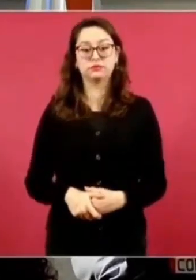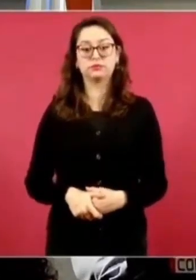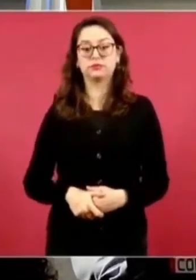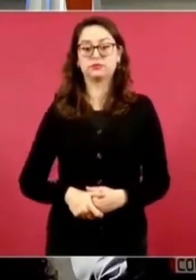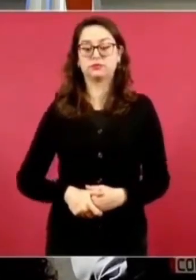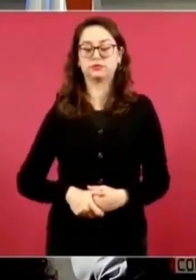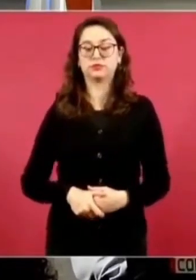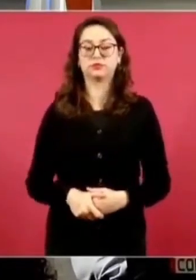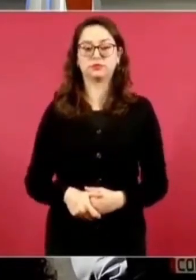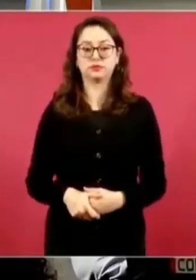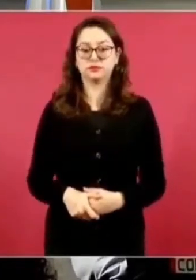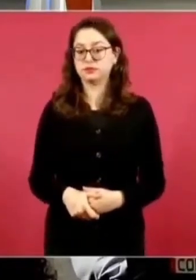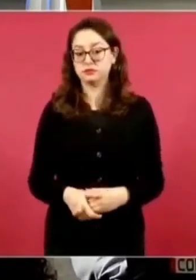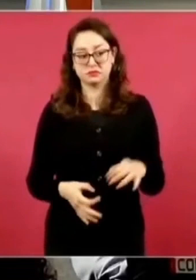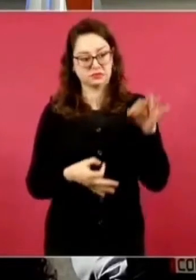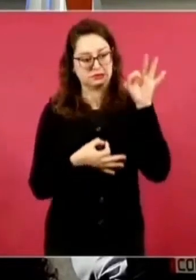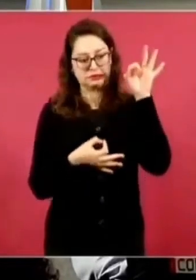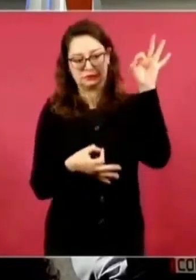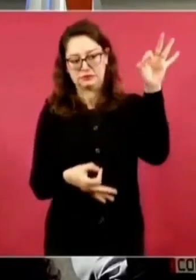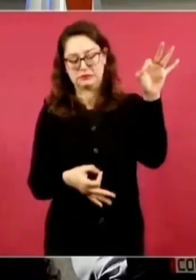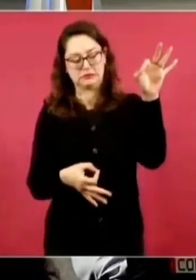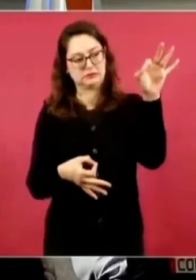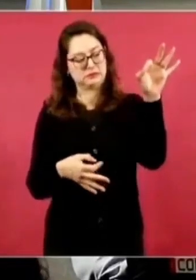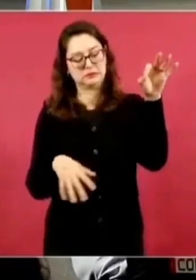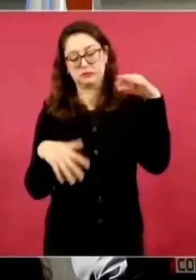Es buenísimo este documento.